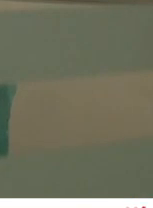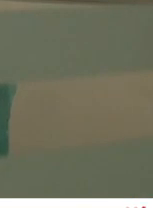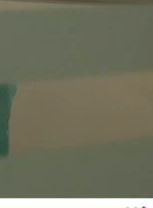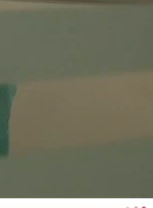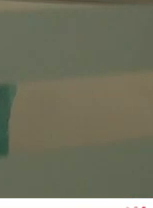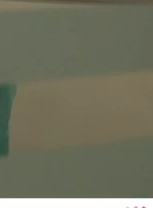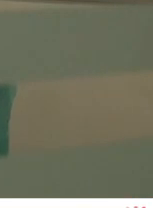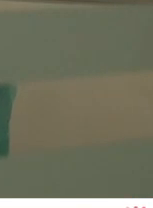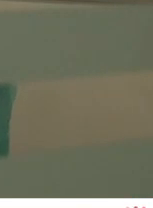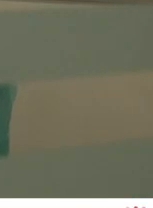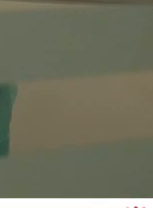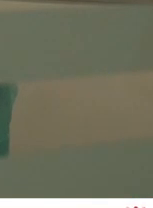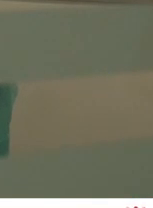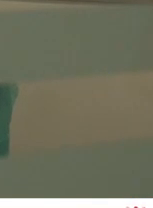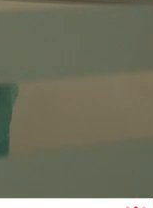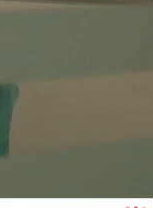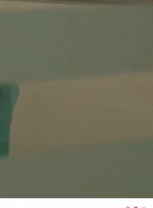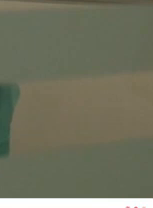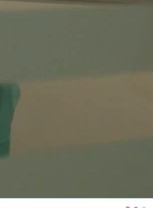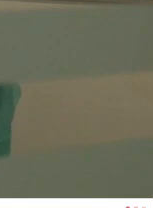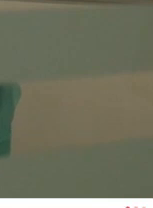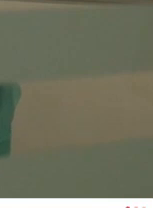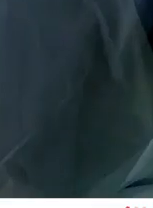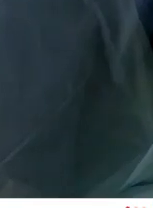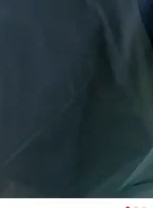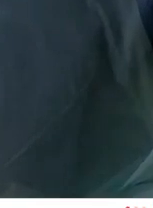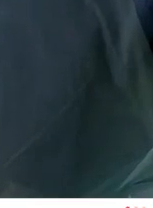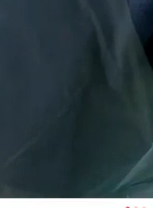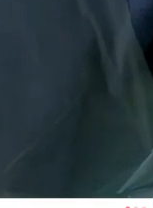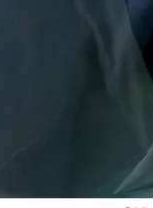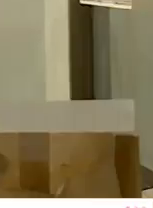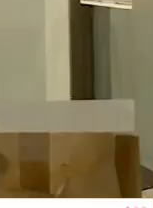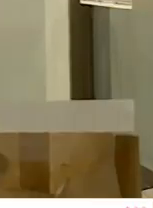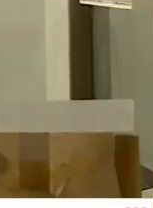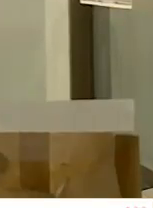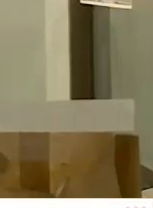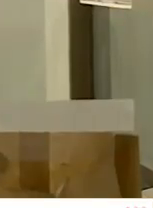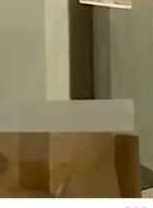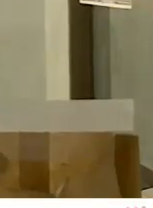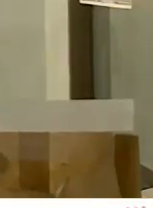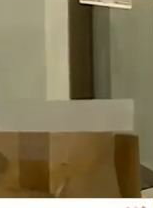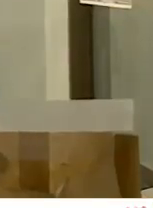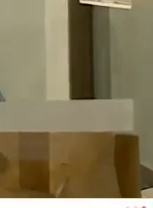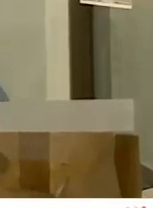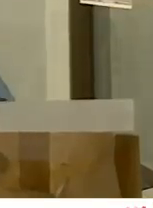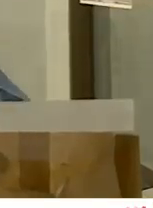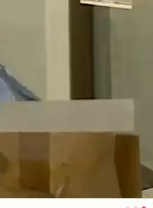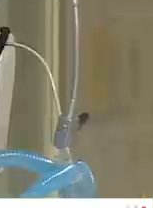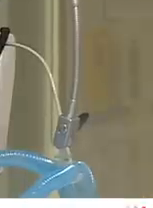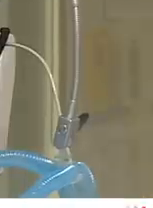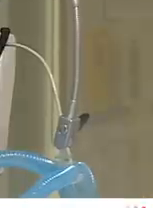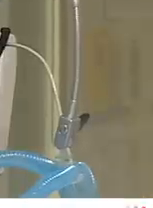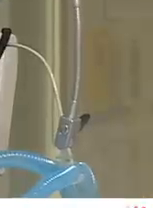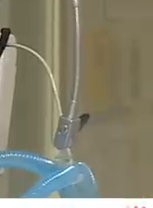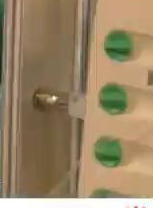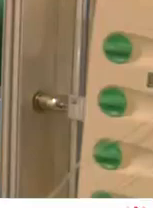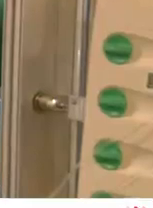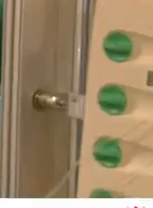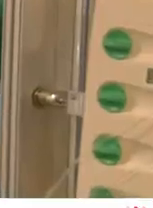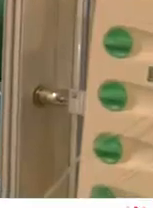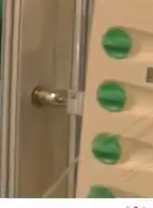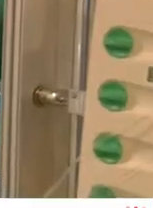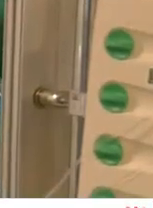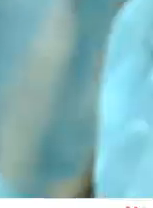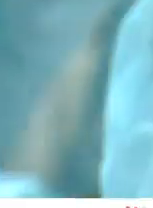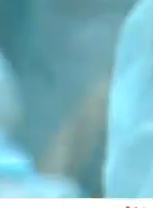variante Delta y es lo que tiene que ver con los anuncios en el plan paso a paso 24 comunas salen de cuarentena en la